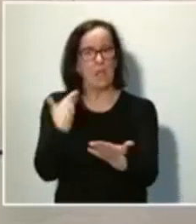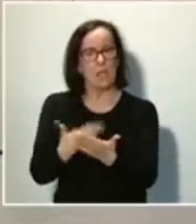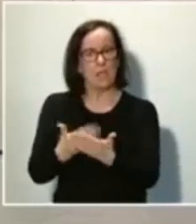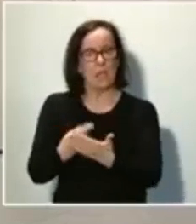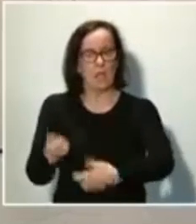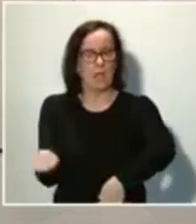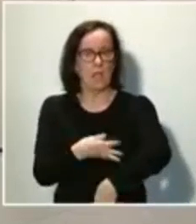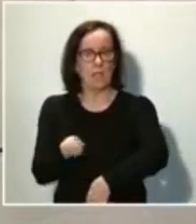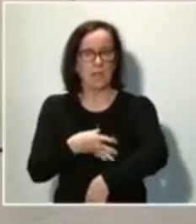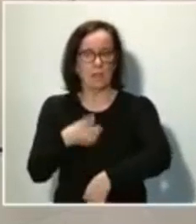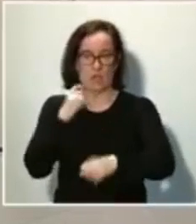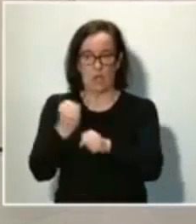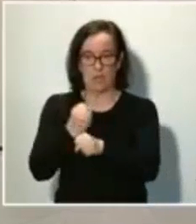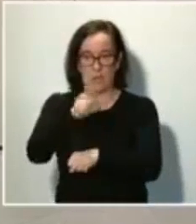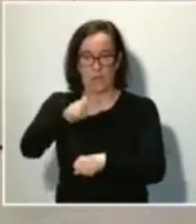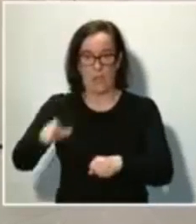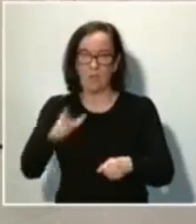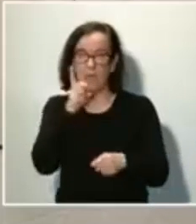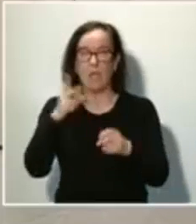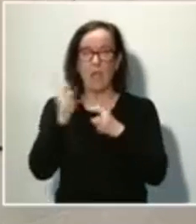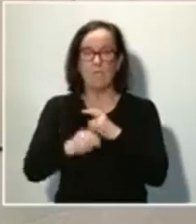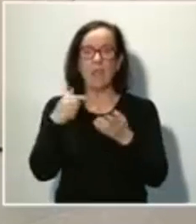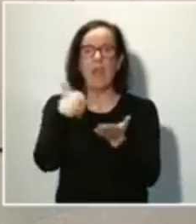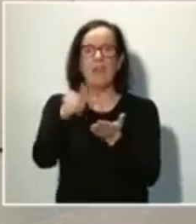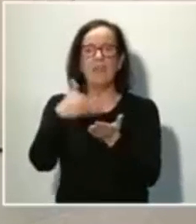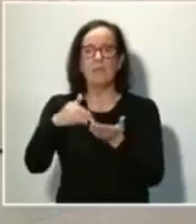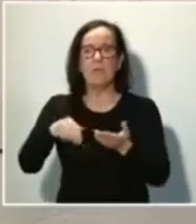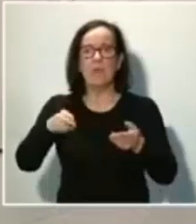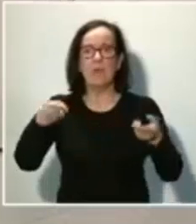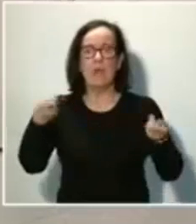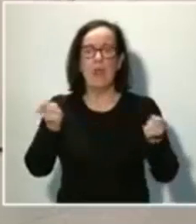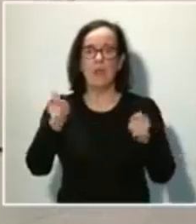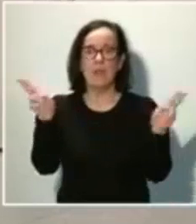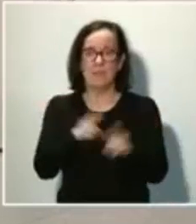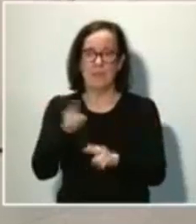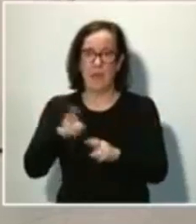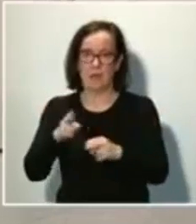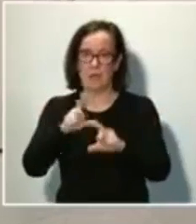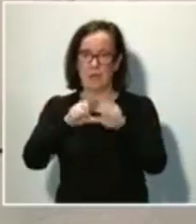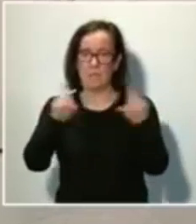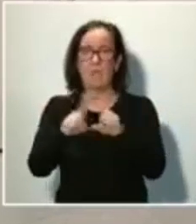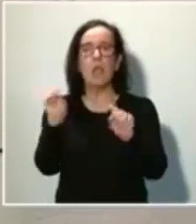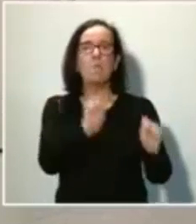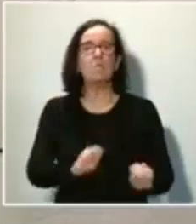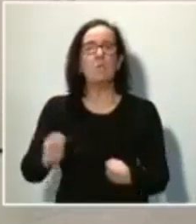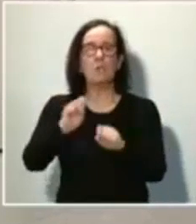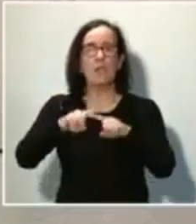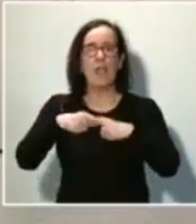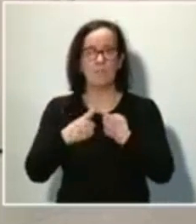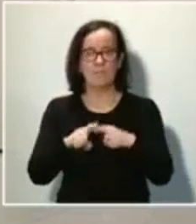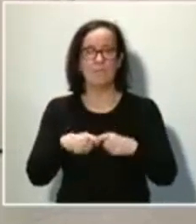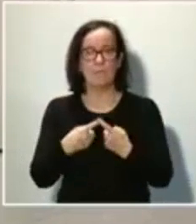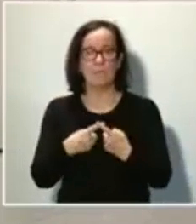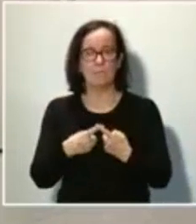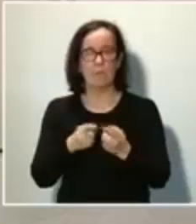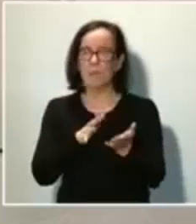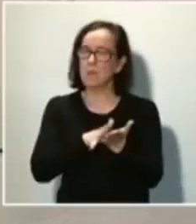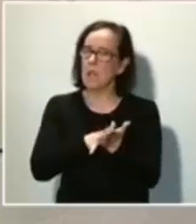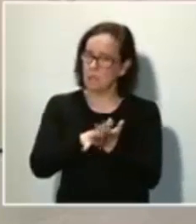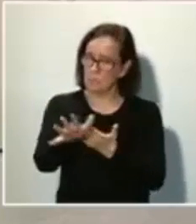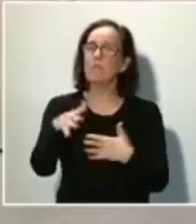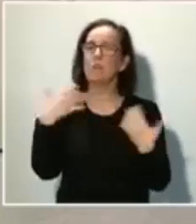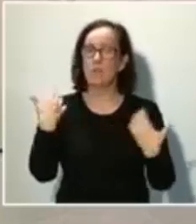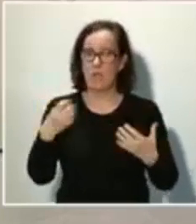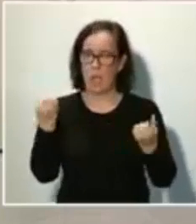trabajadores, evitar que se produzcan despidos y cierres de empresas y proteger a las familias del impacto económico de esta